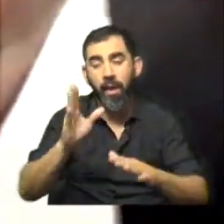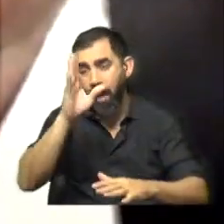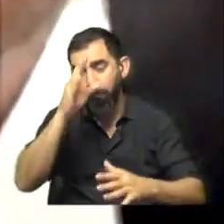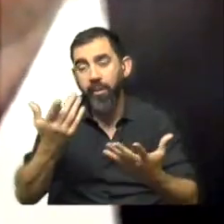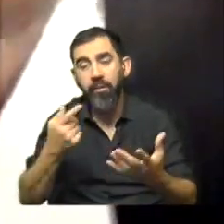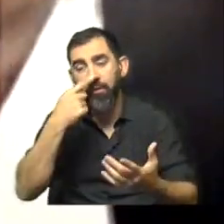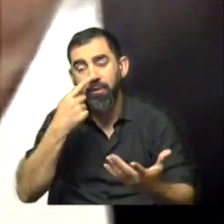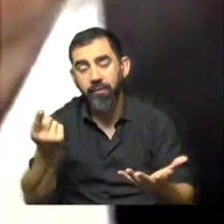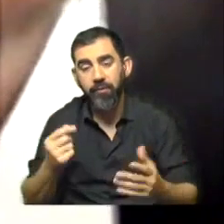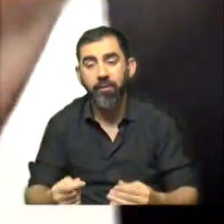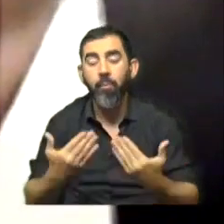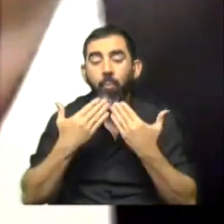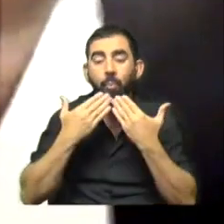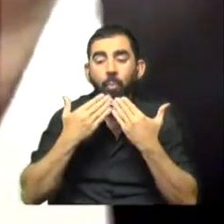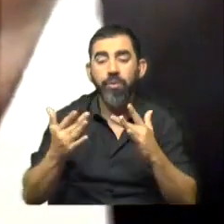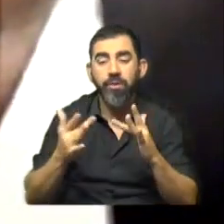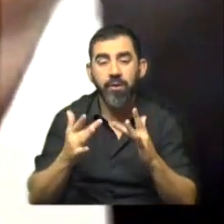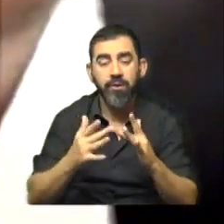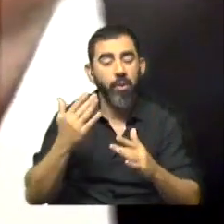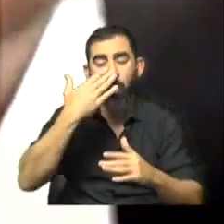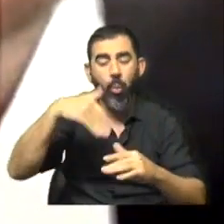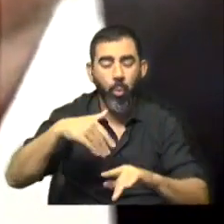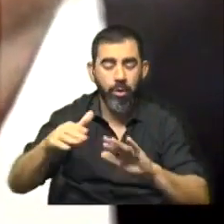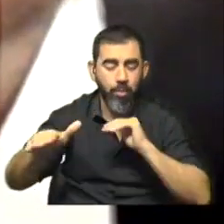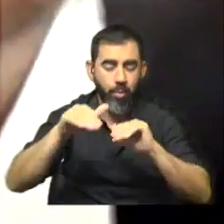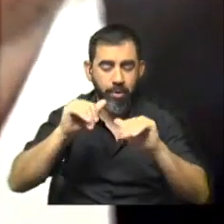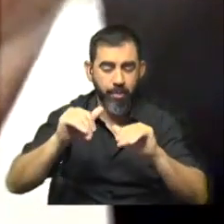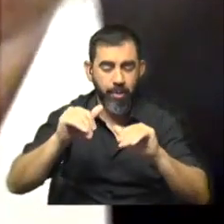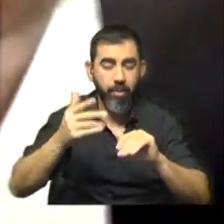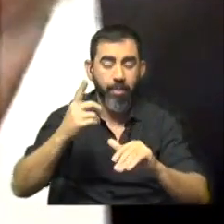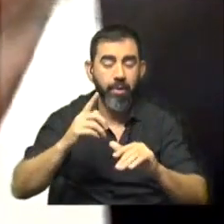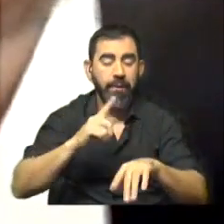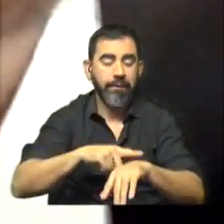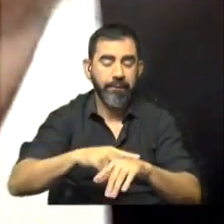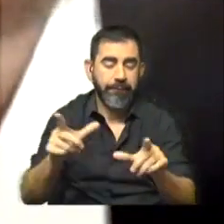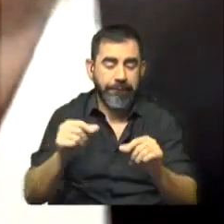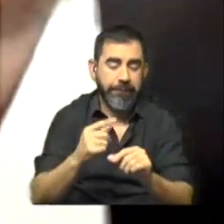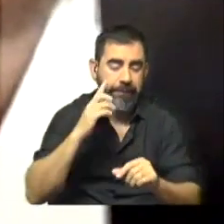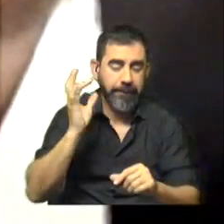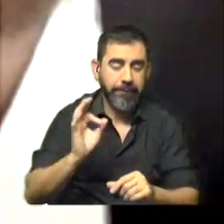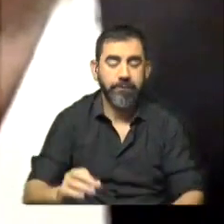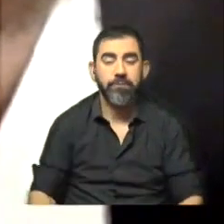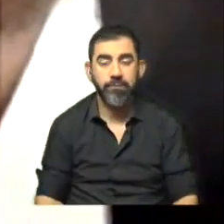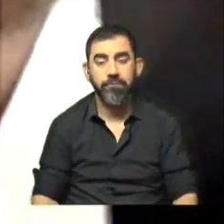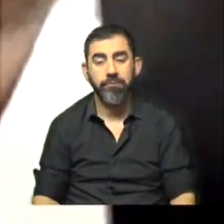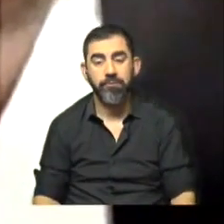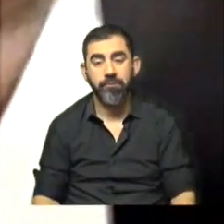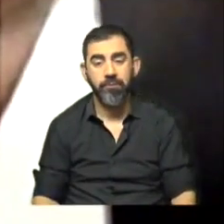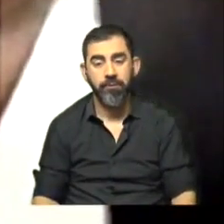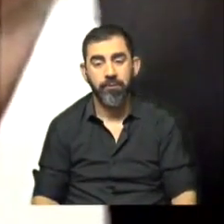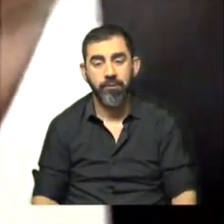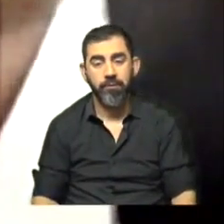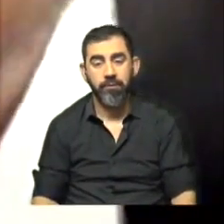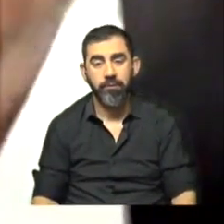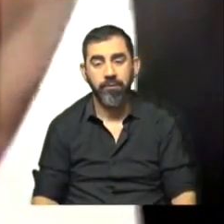Bien, Estela Gramajo, muchísimas gracias. No será la última vez que te convoquemos, pero bueno, seguiremos atentamente esta situación.